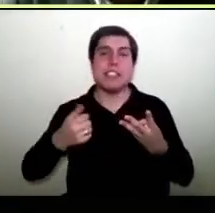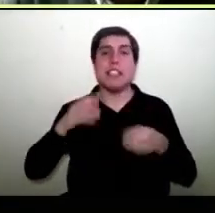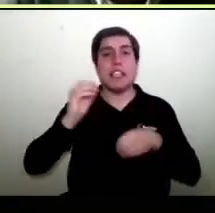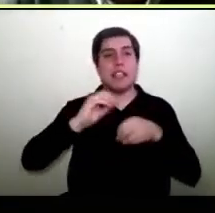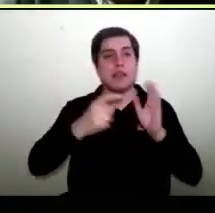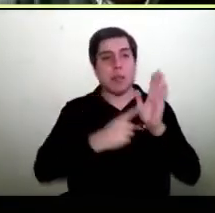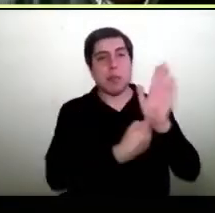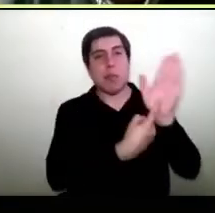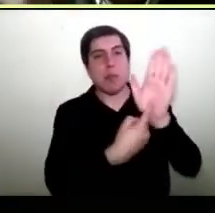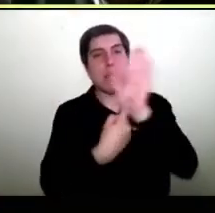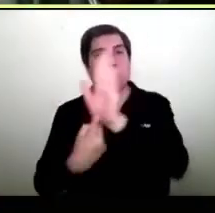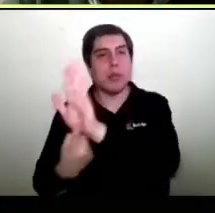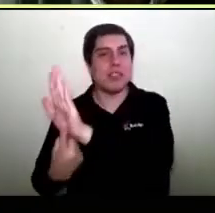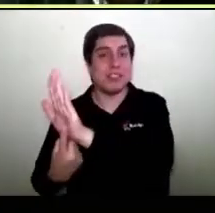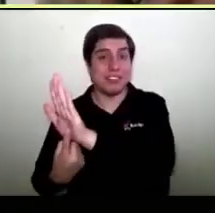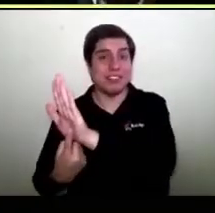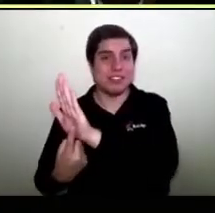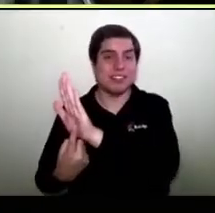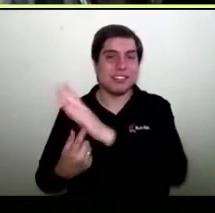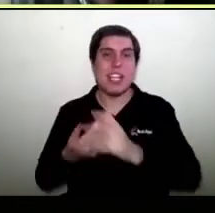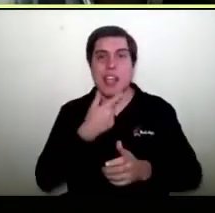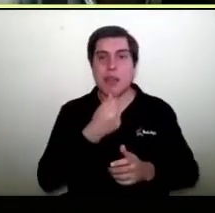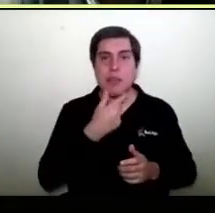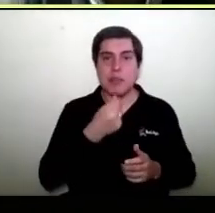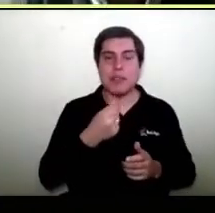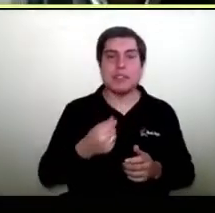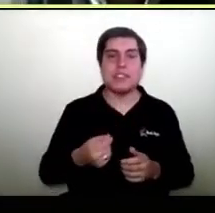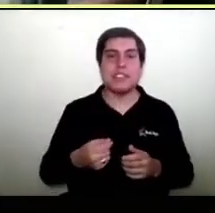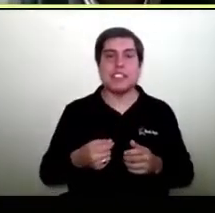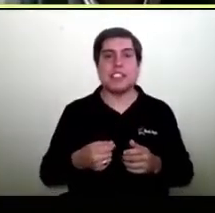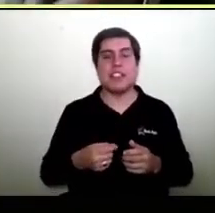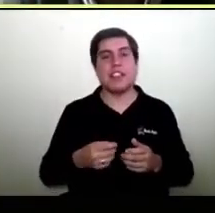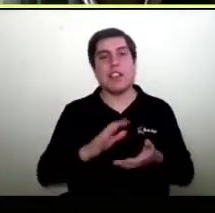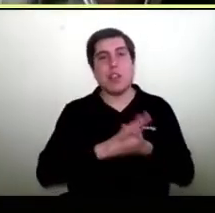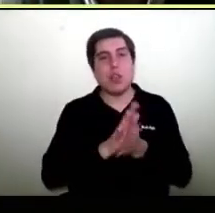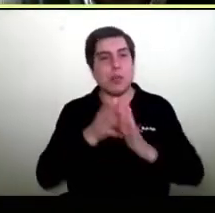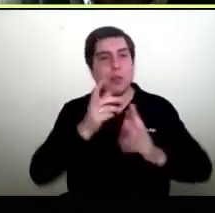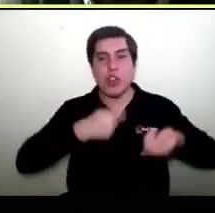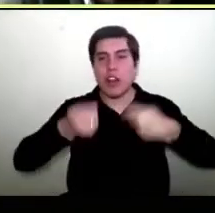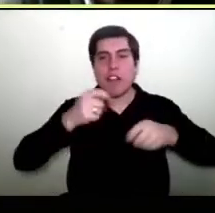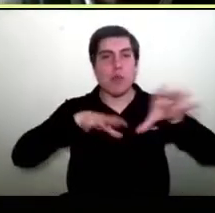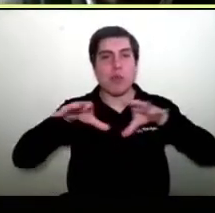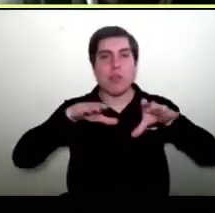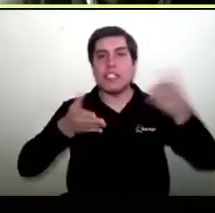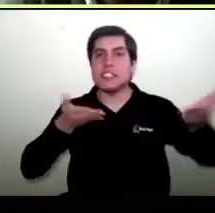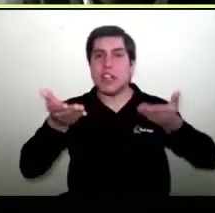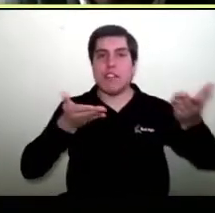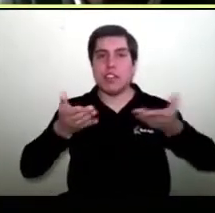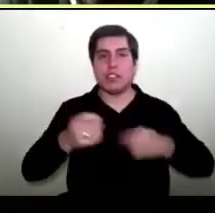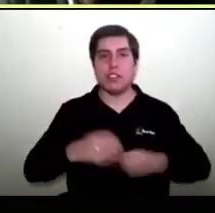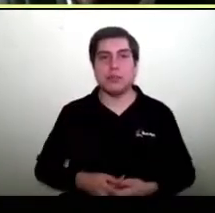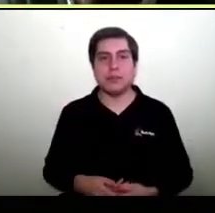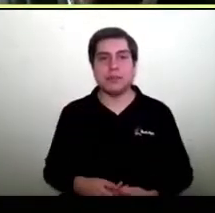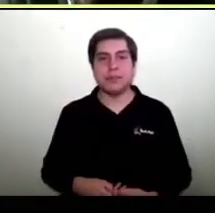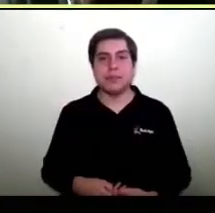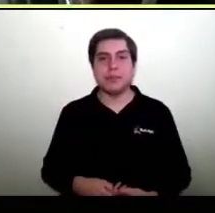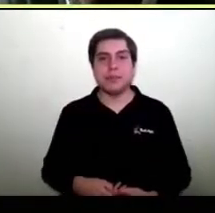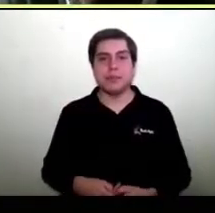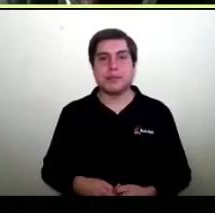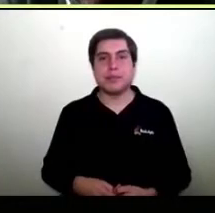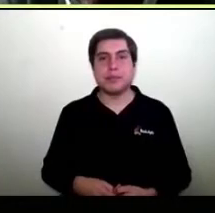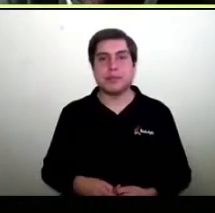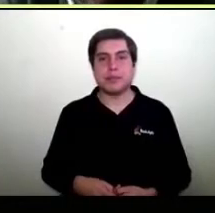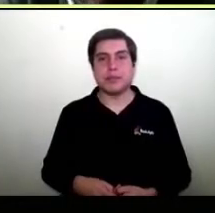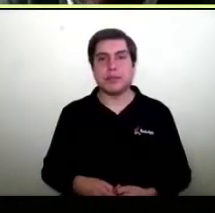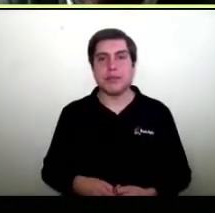toda esta comunidad juntos, mostramos todo lo que hacemos, mostramos toda la oferta y todos los productos que están. Y estas